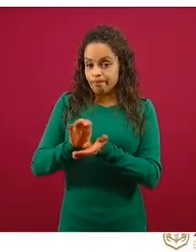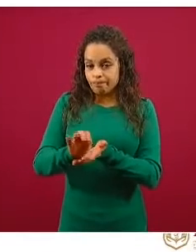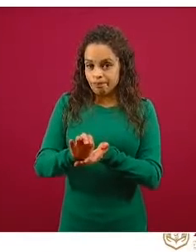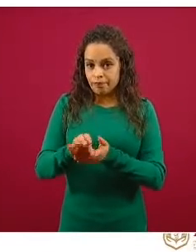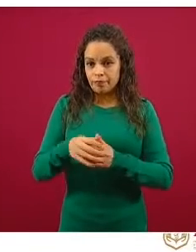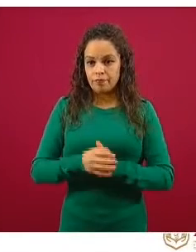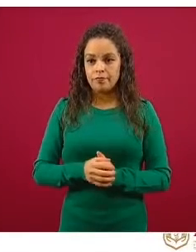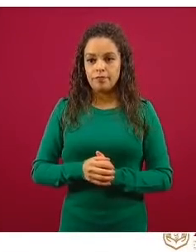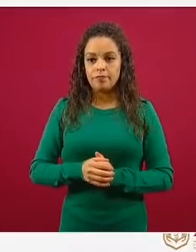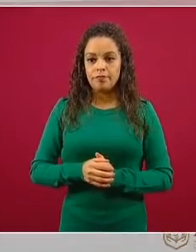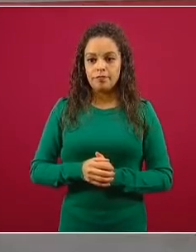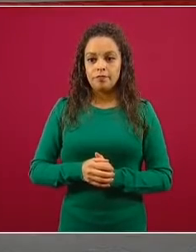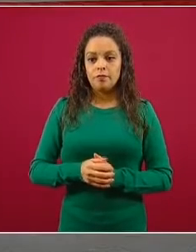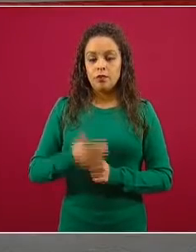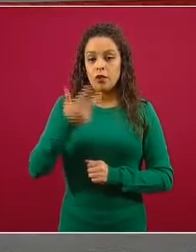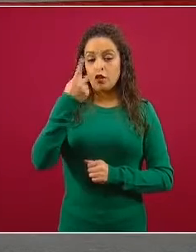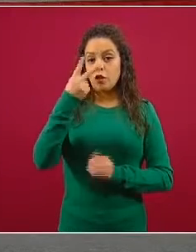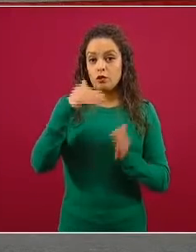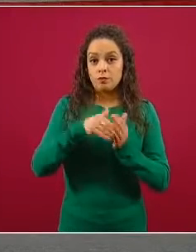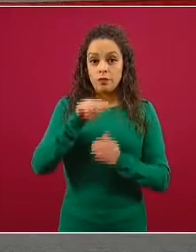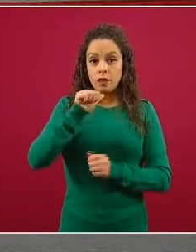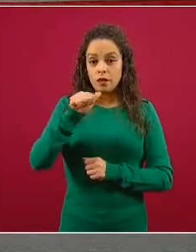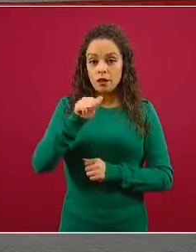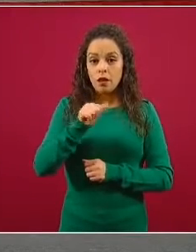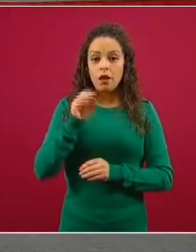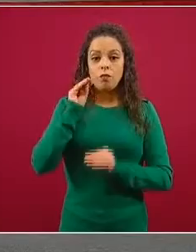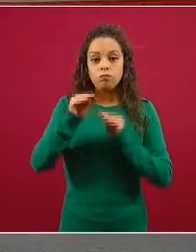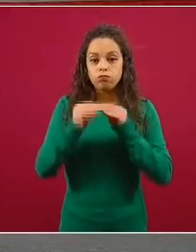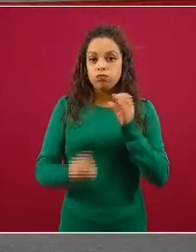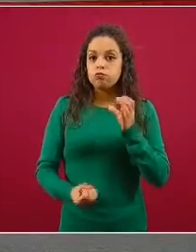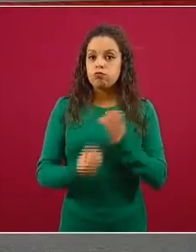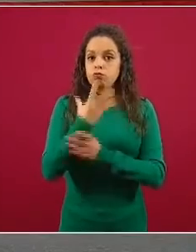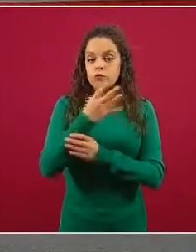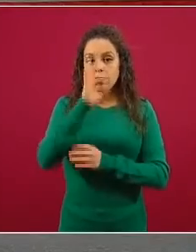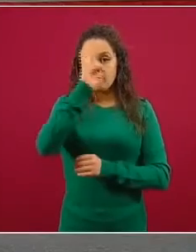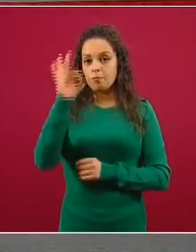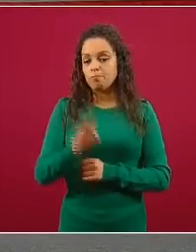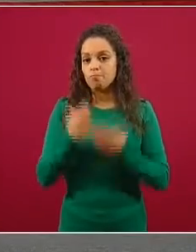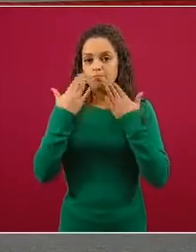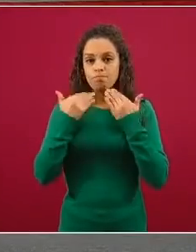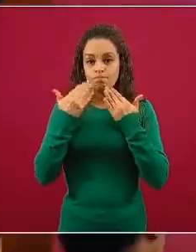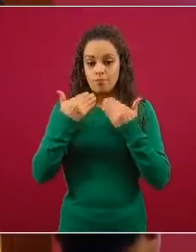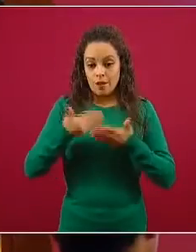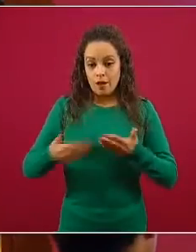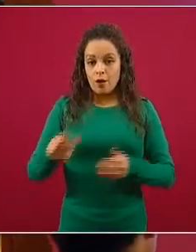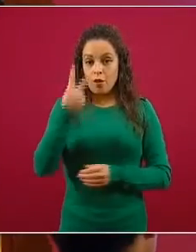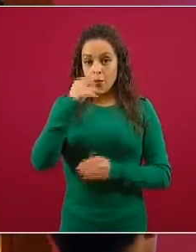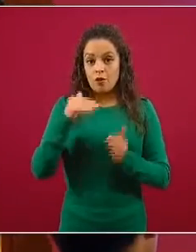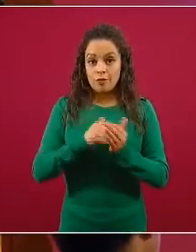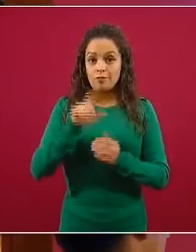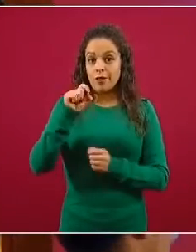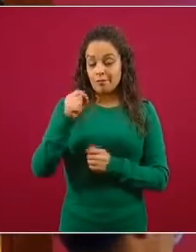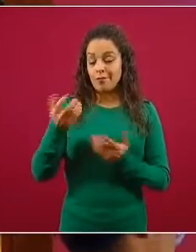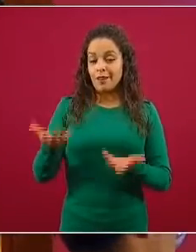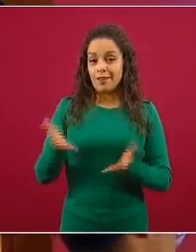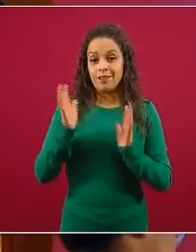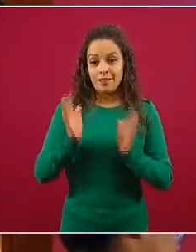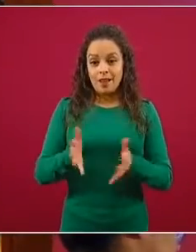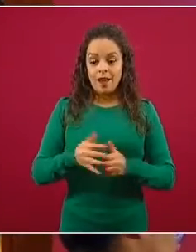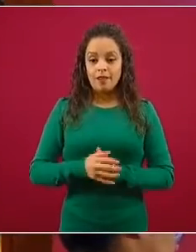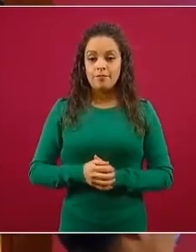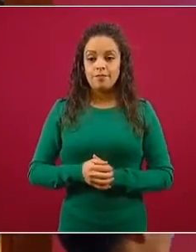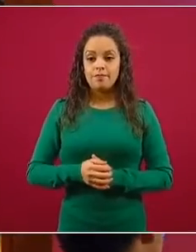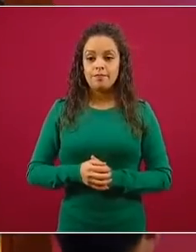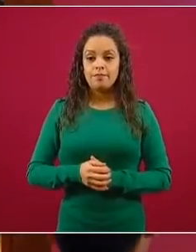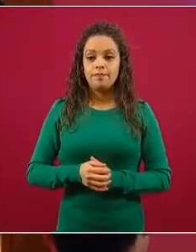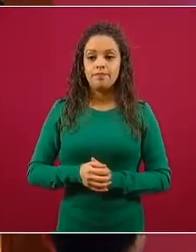actualizado desde 2016. El 48% solicitó un préstamo rojo o especial y